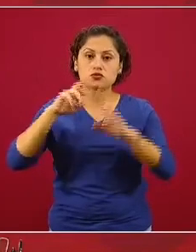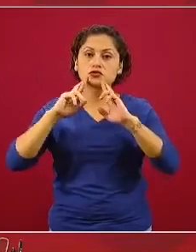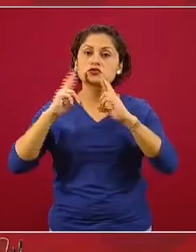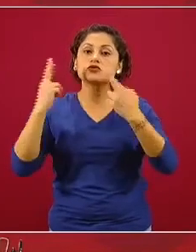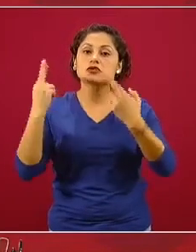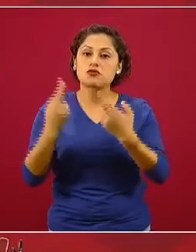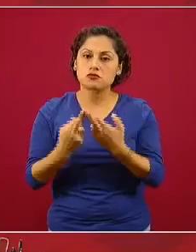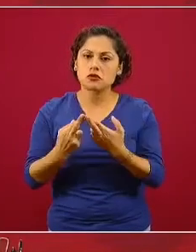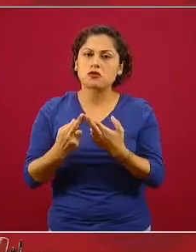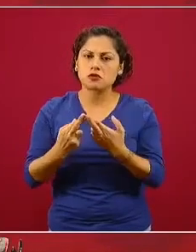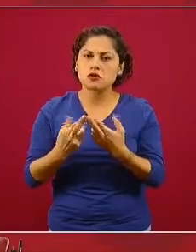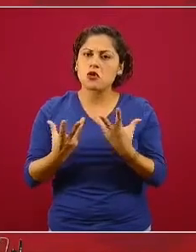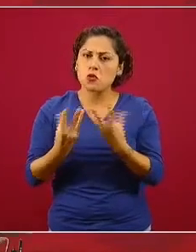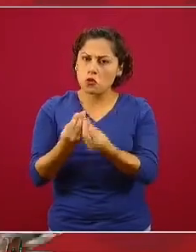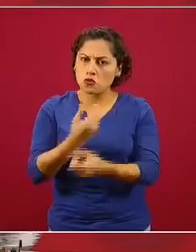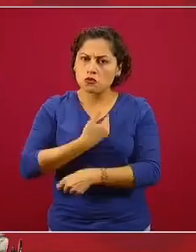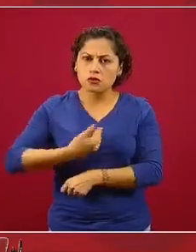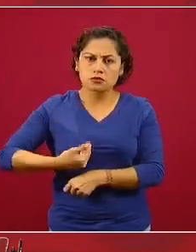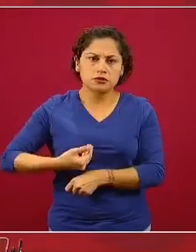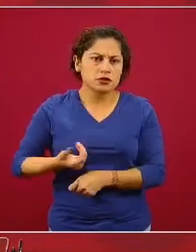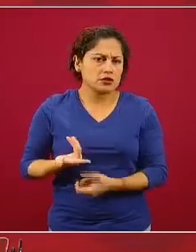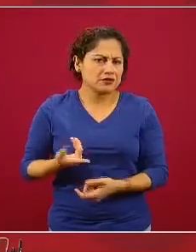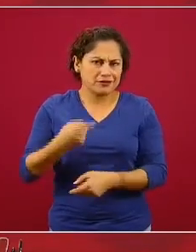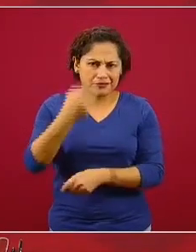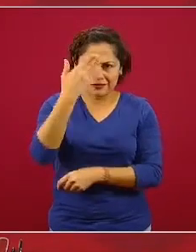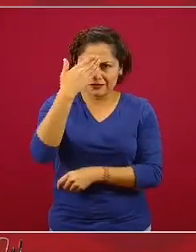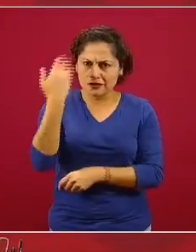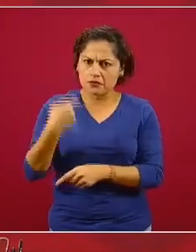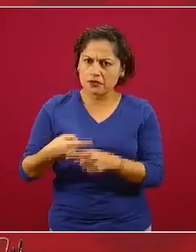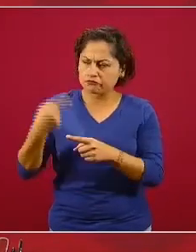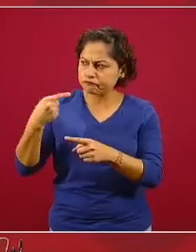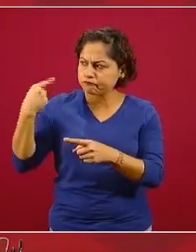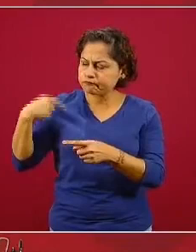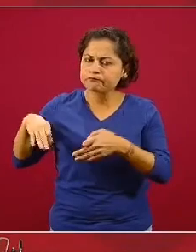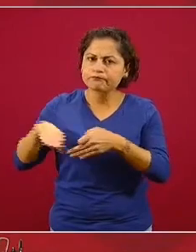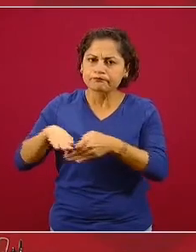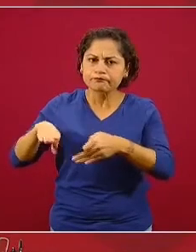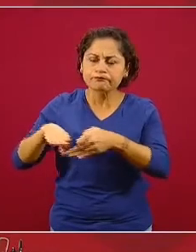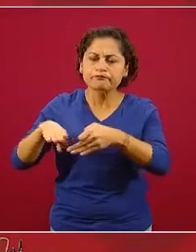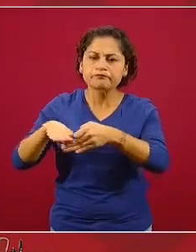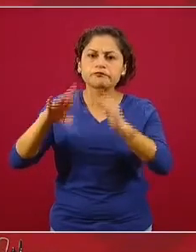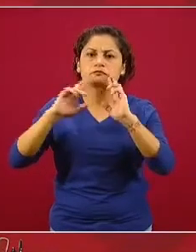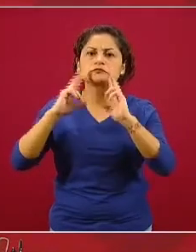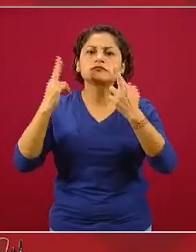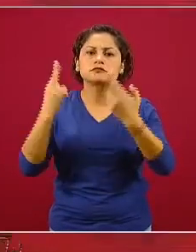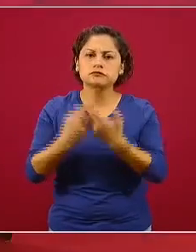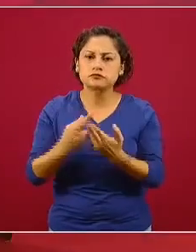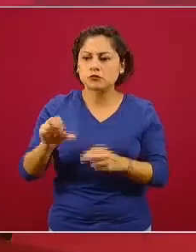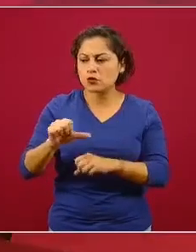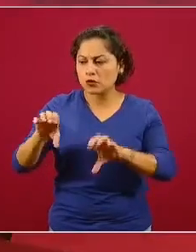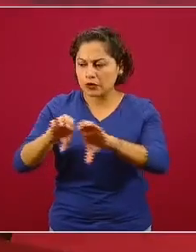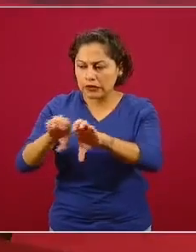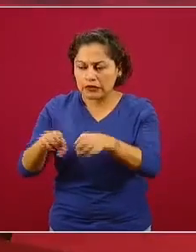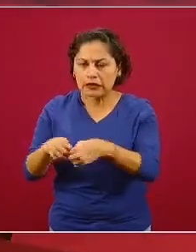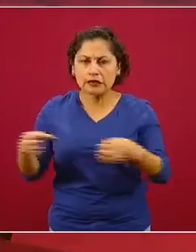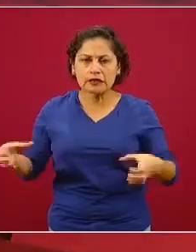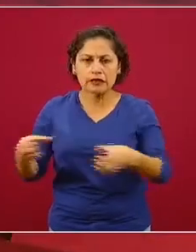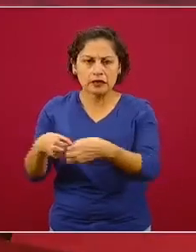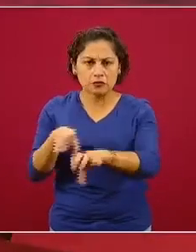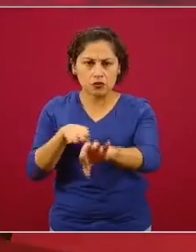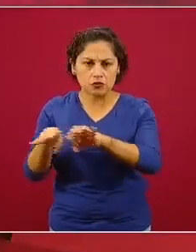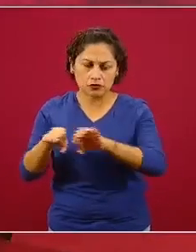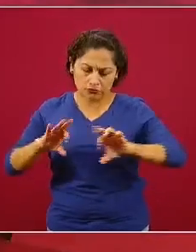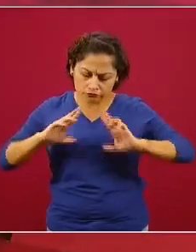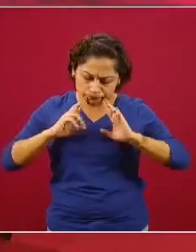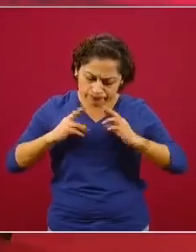tenemos con el presidente y con todo el grupo de trabajo y precisamente analizábamos cómo podemos tener